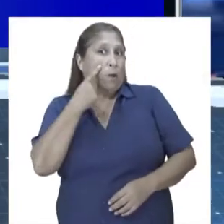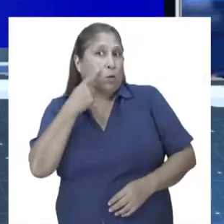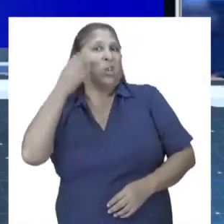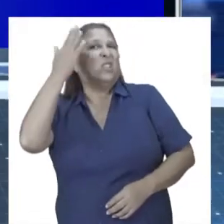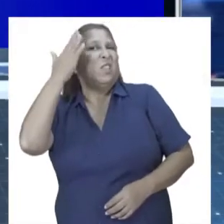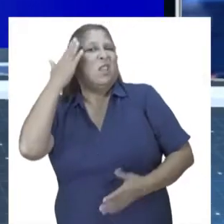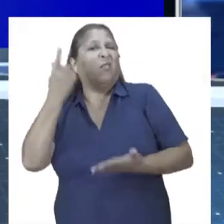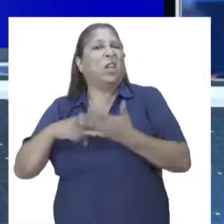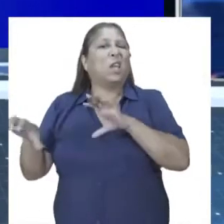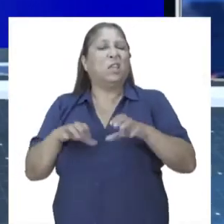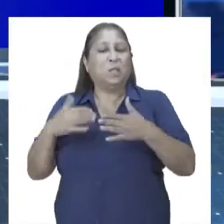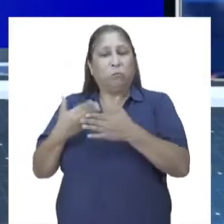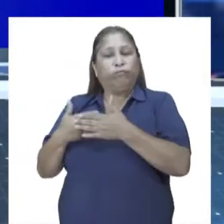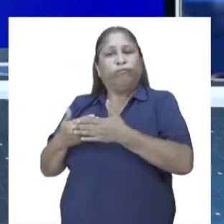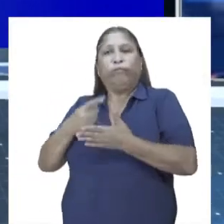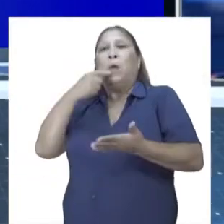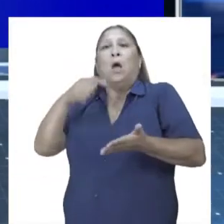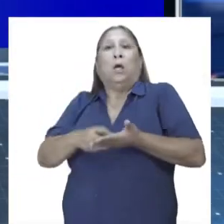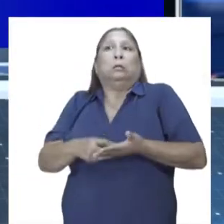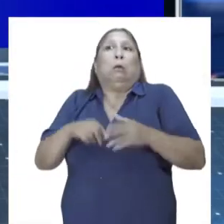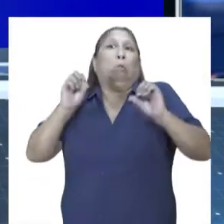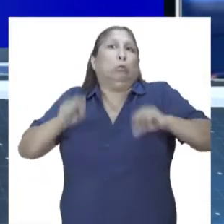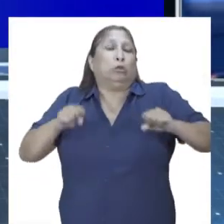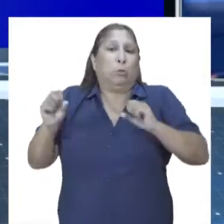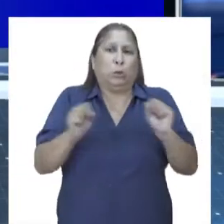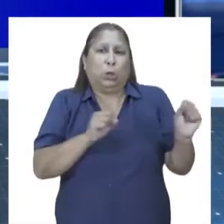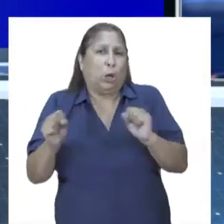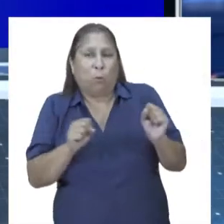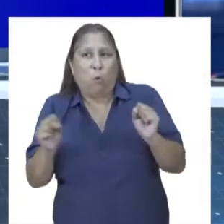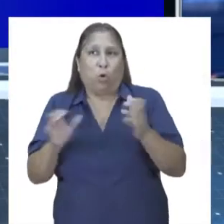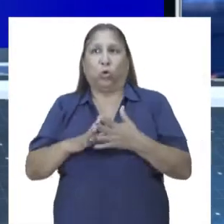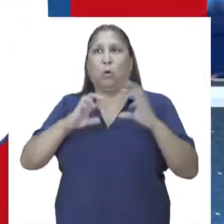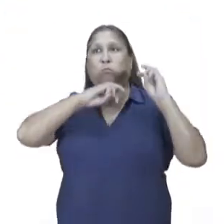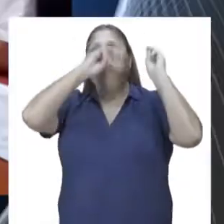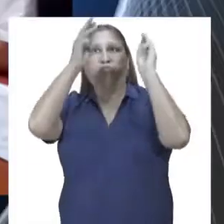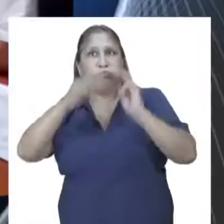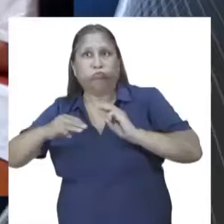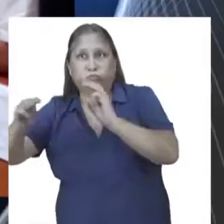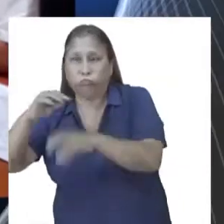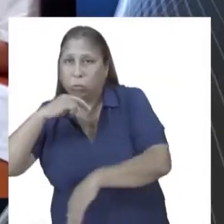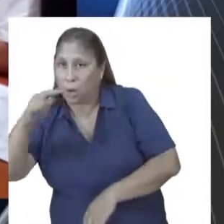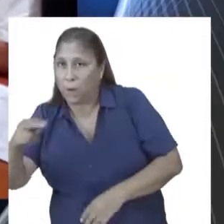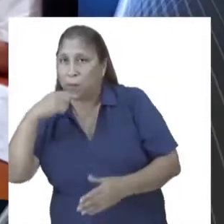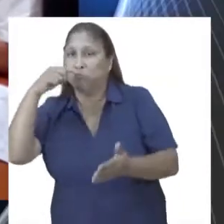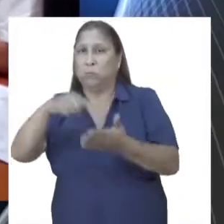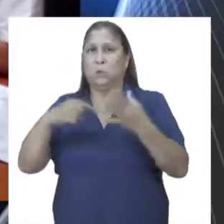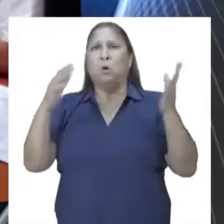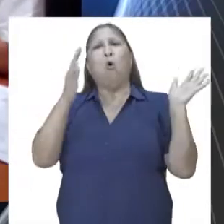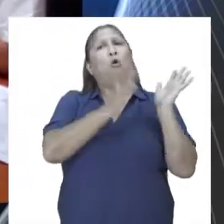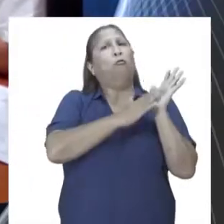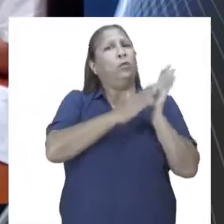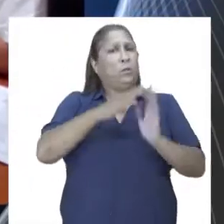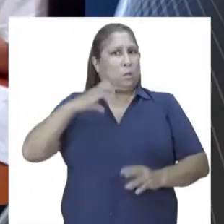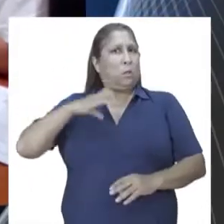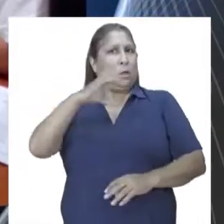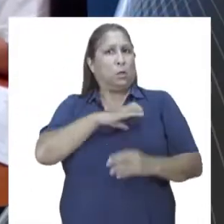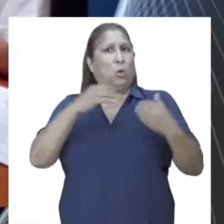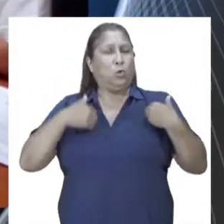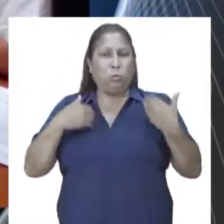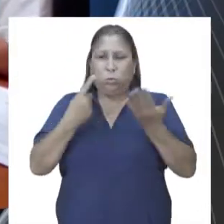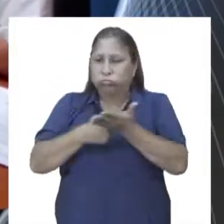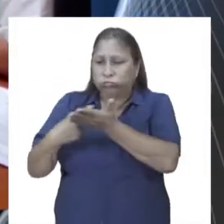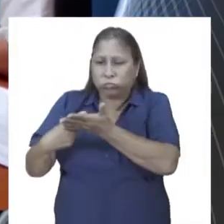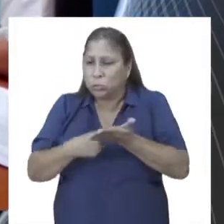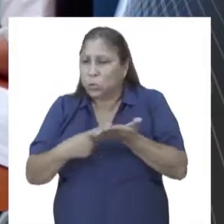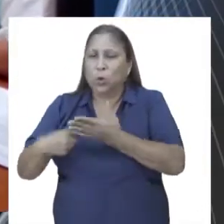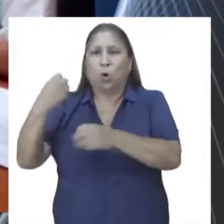acciones preventivas ante la posible ocurrencia de un sismo con consecuencia de tsunami. La Oficina Defensorial del Callao sostuvo una reunión